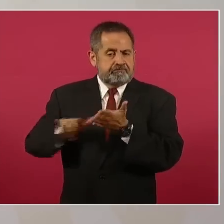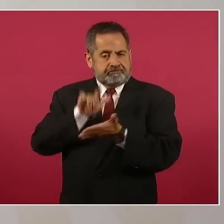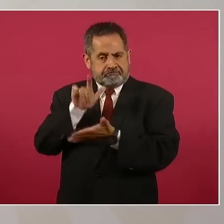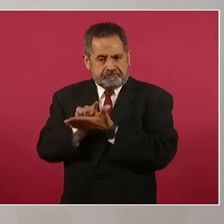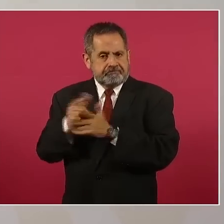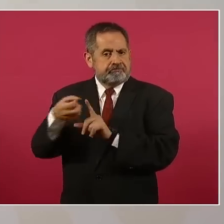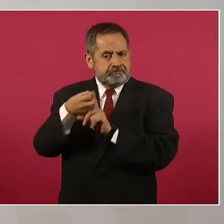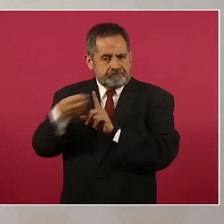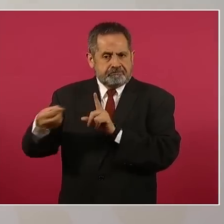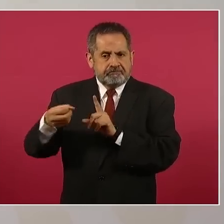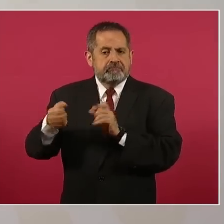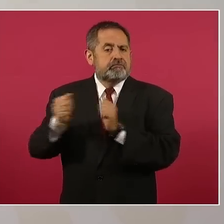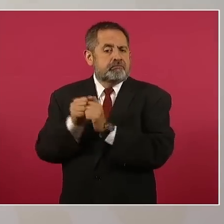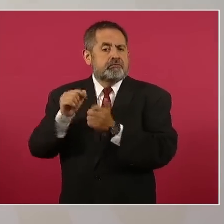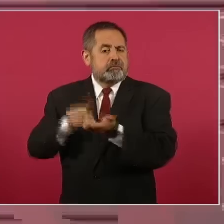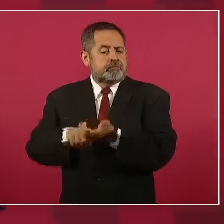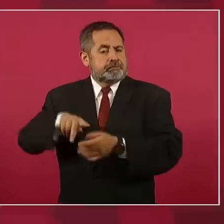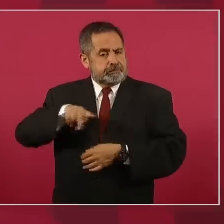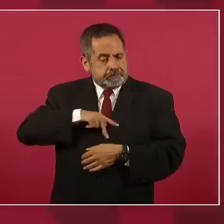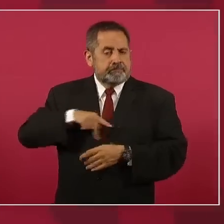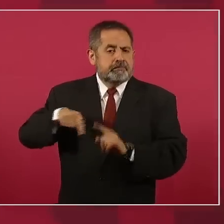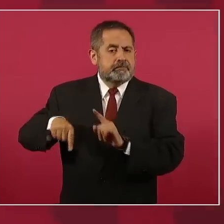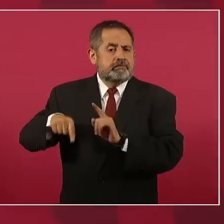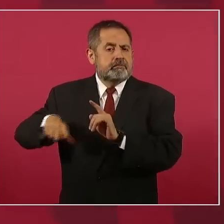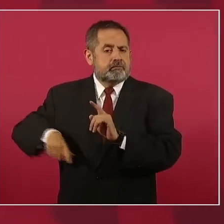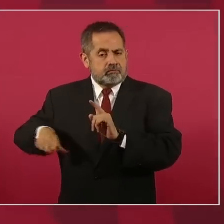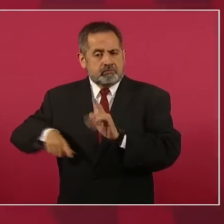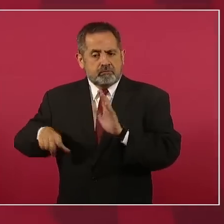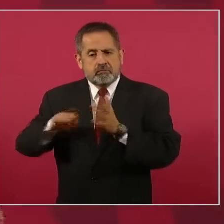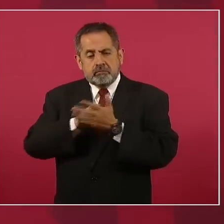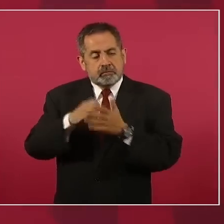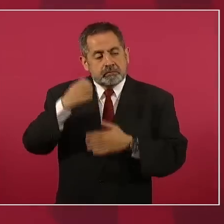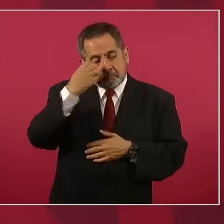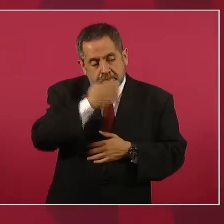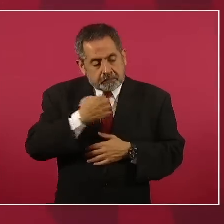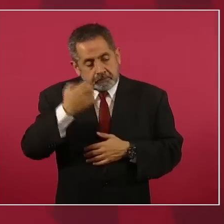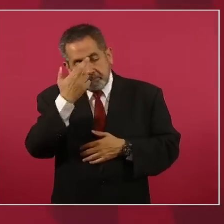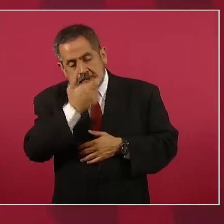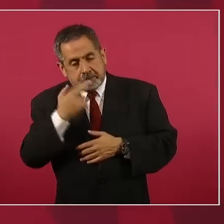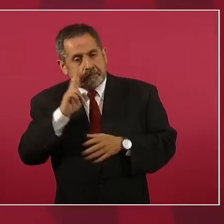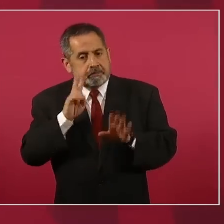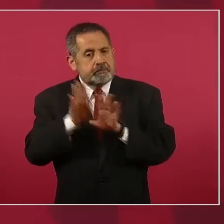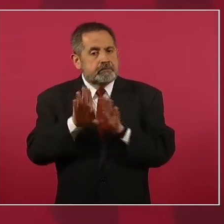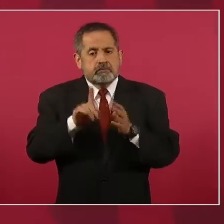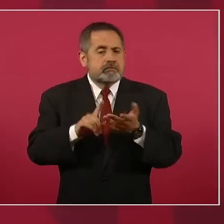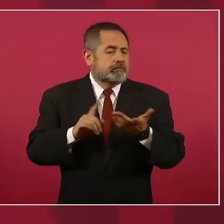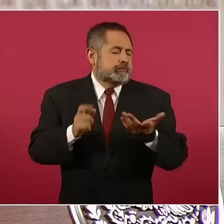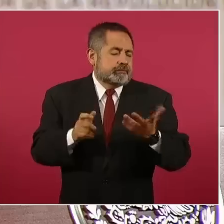como la evaluación que se hizo,